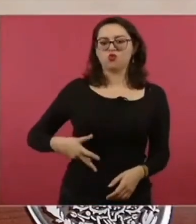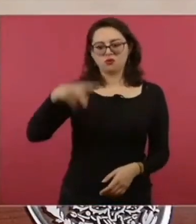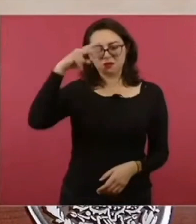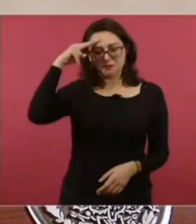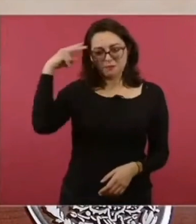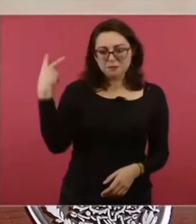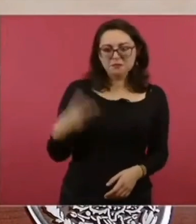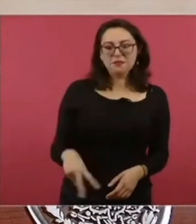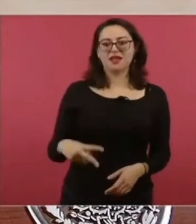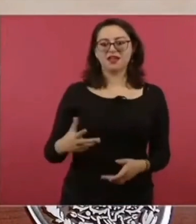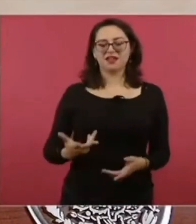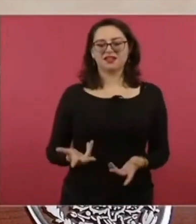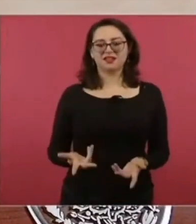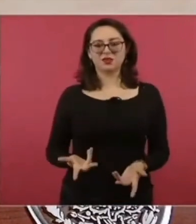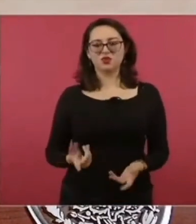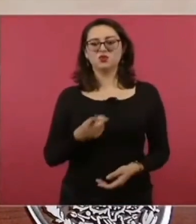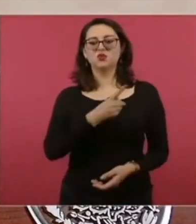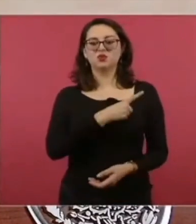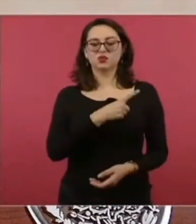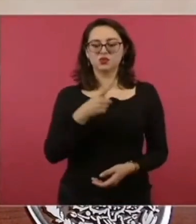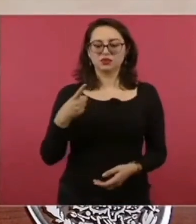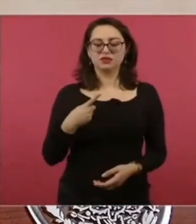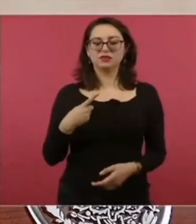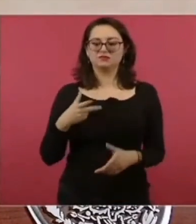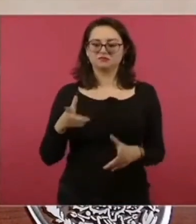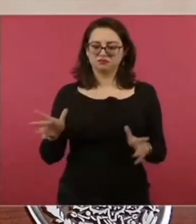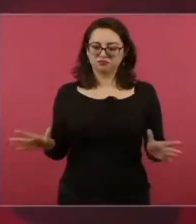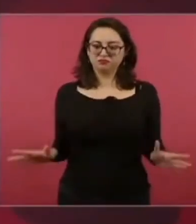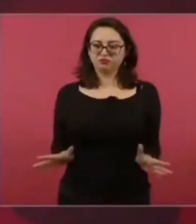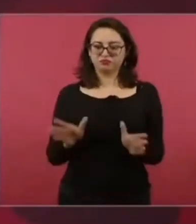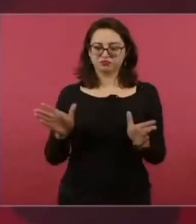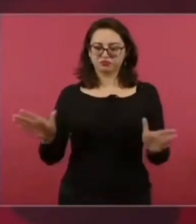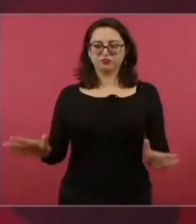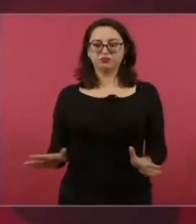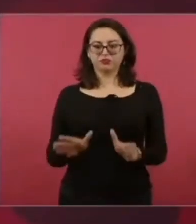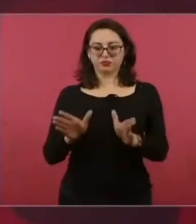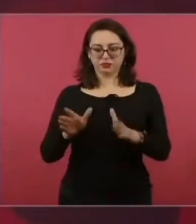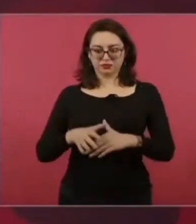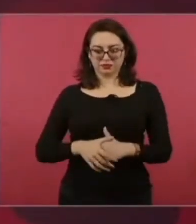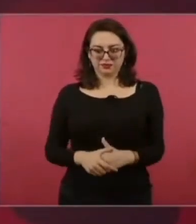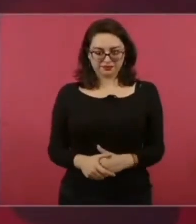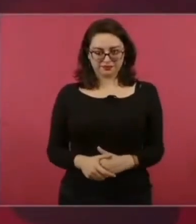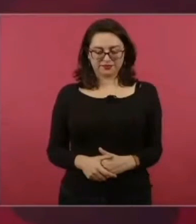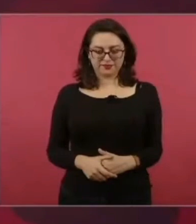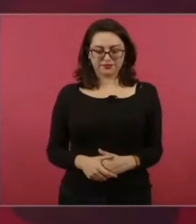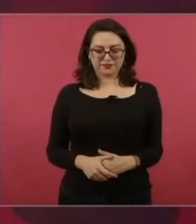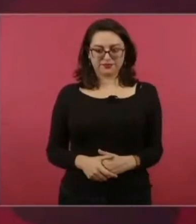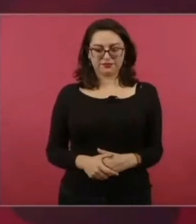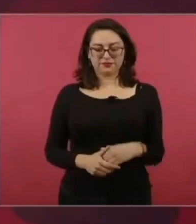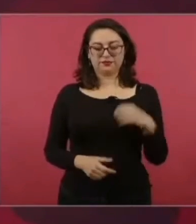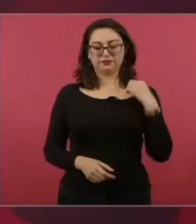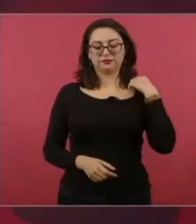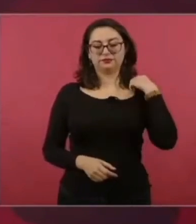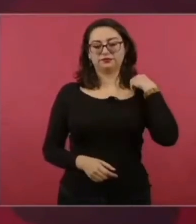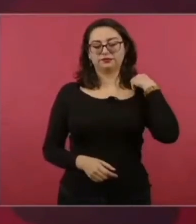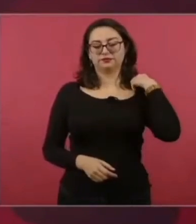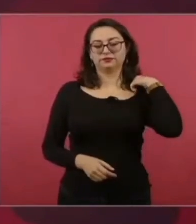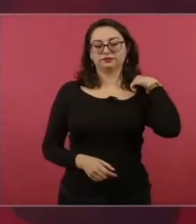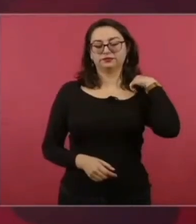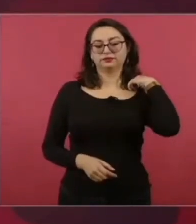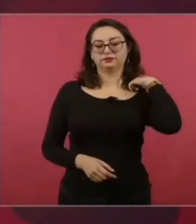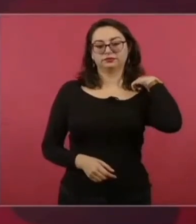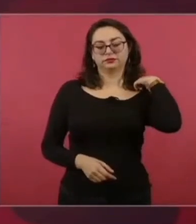de ser mexicanos. Eso que tienen nuestros paisanos migrantes.